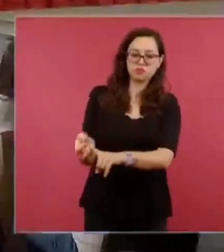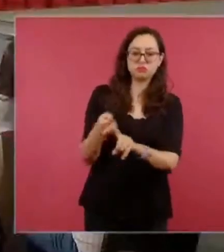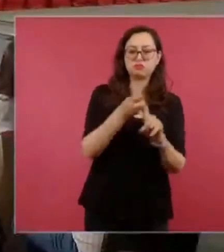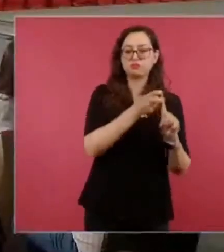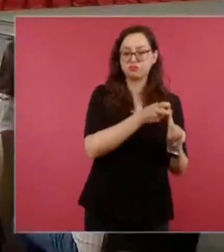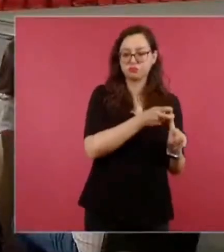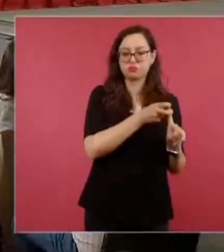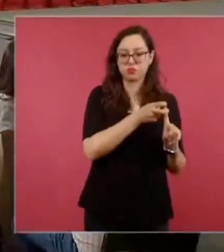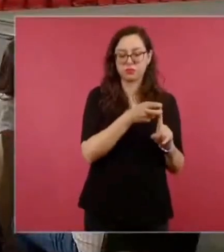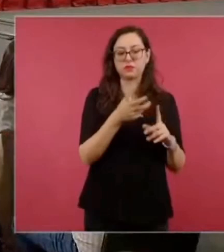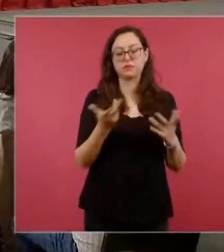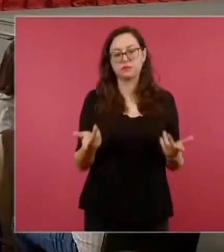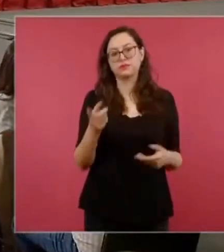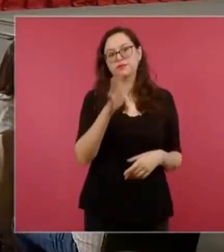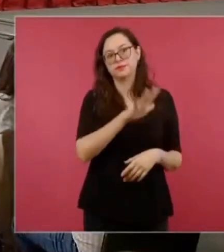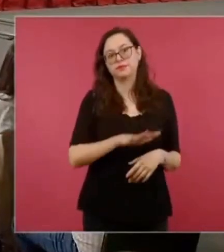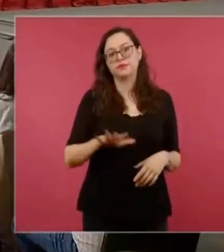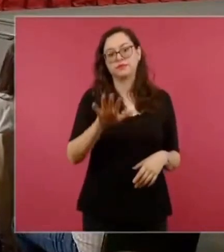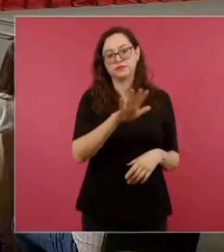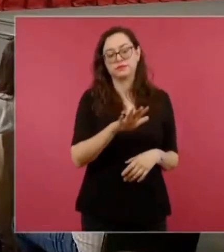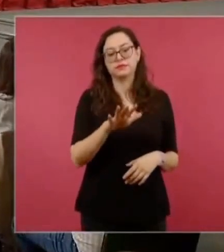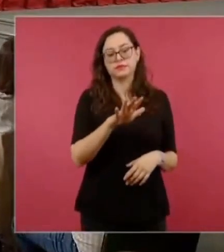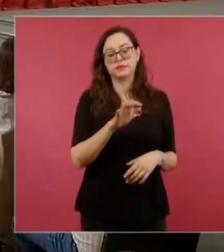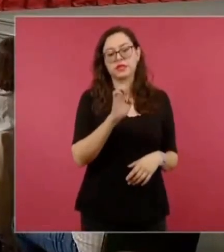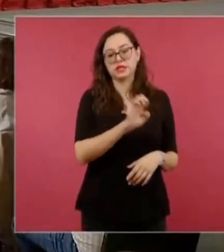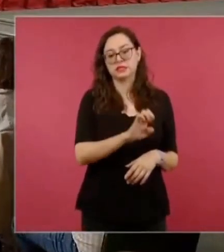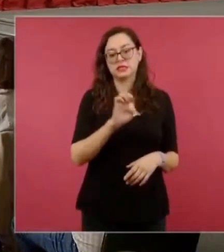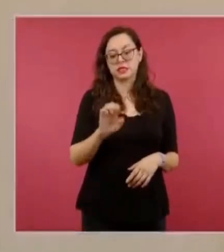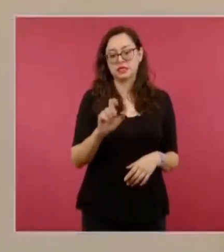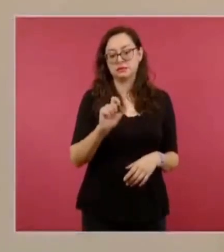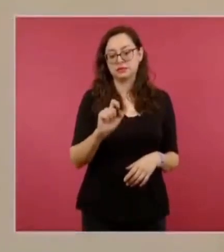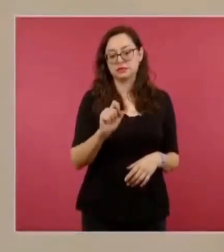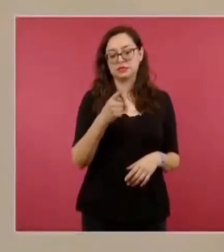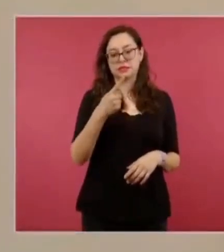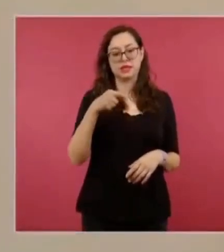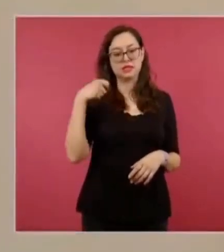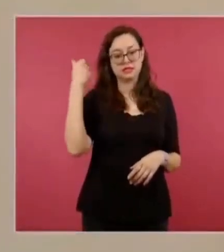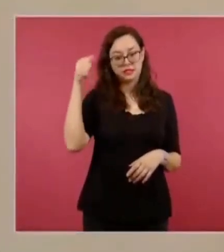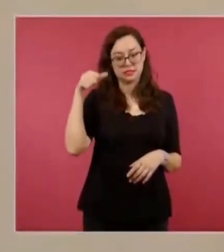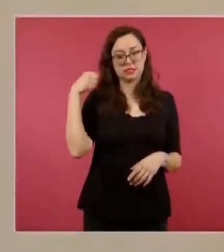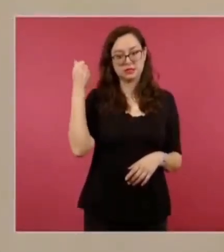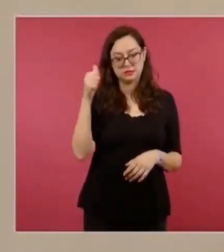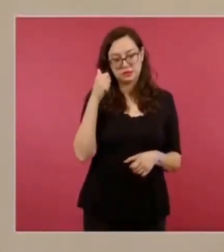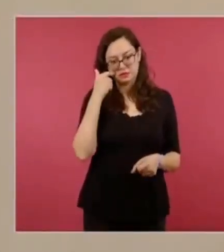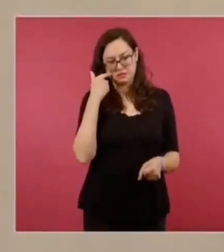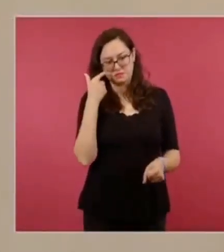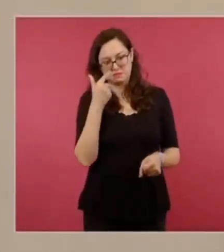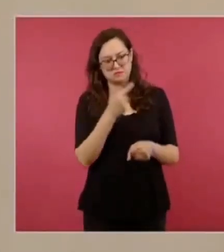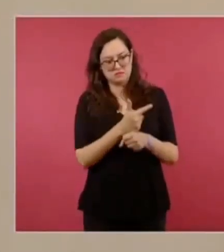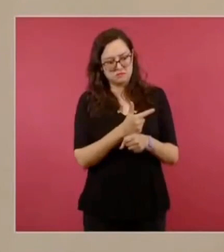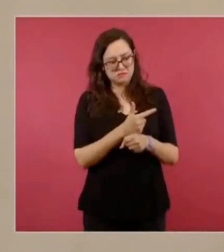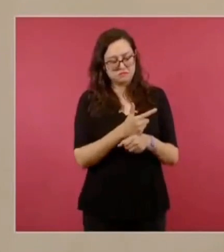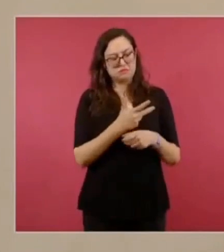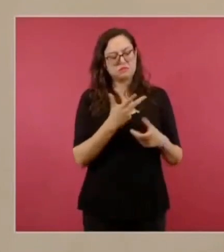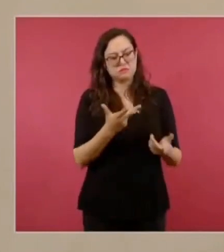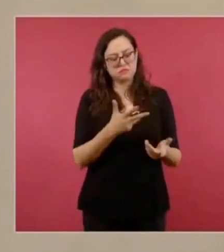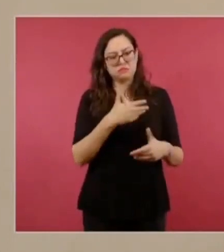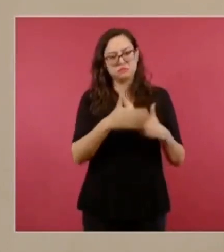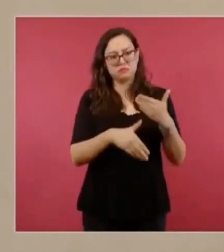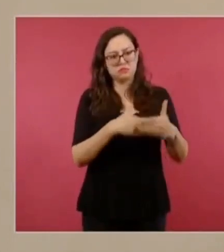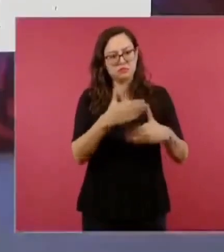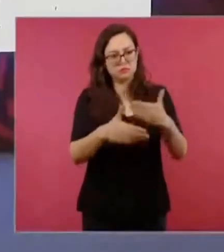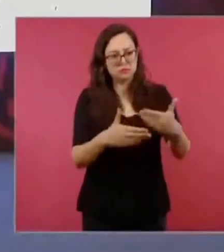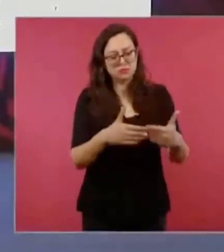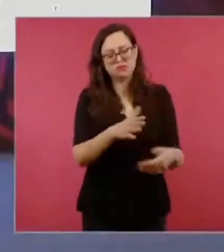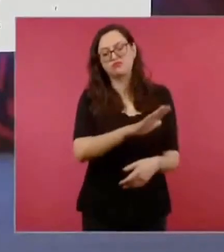en Ensenada, Baja California, el día 27 de abril y fueron encontrados sin vida seis días después. De acuerdo con